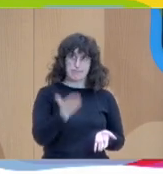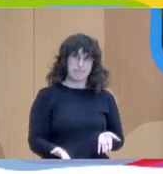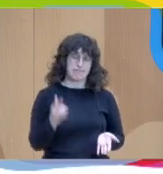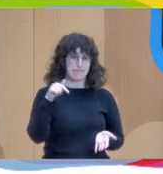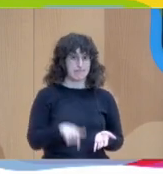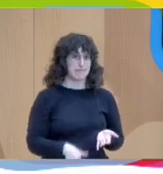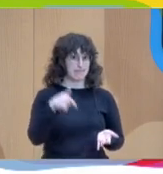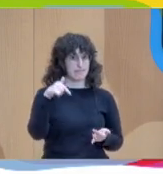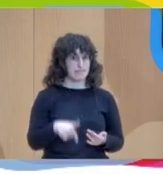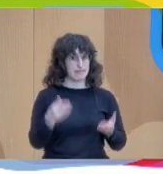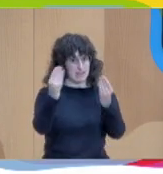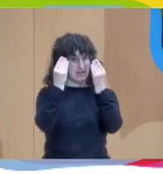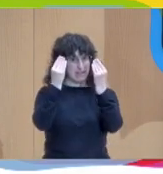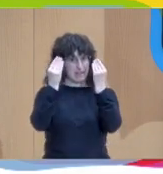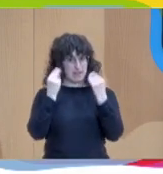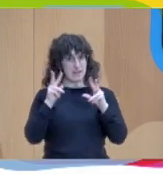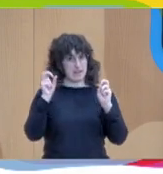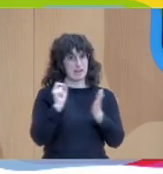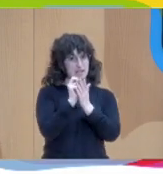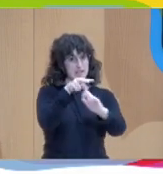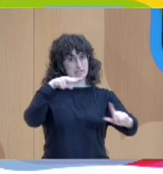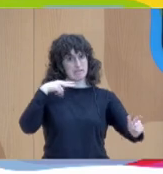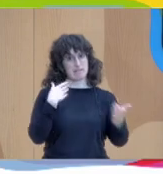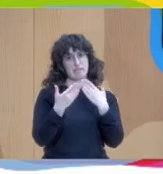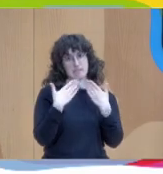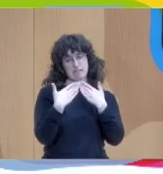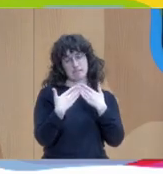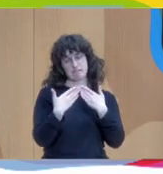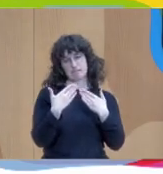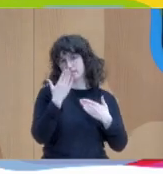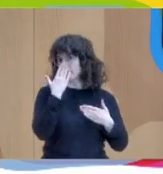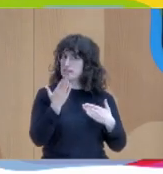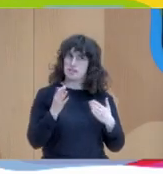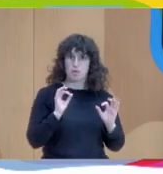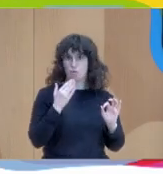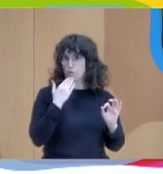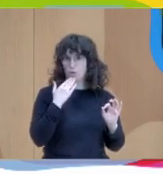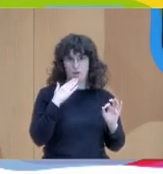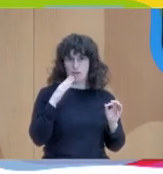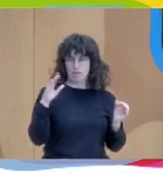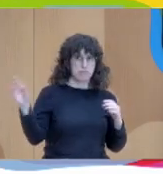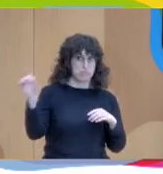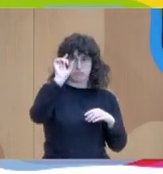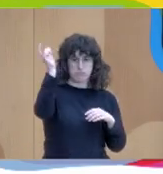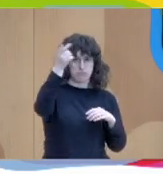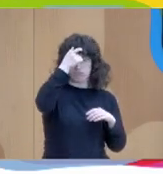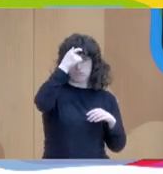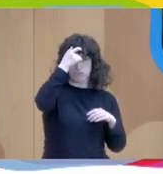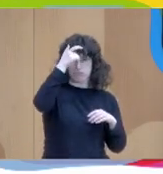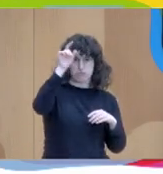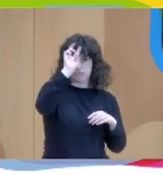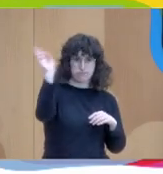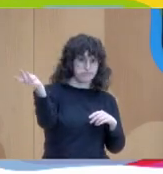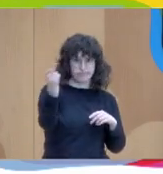esta formación en el enfoque dialógico ha sido como un cambio de paradigma un cambio de modelo de